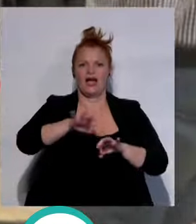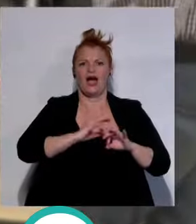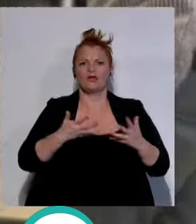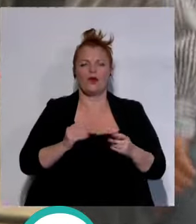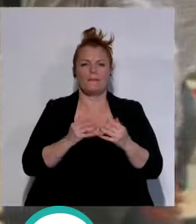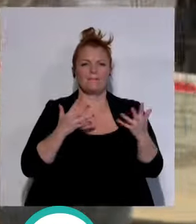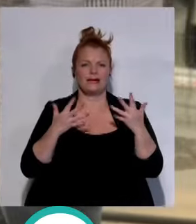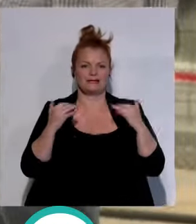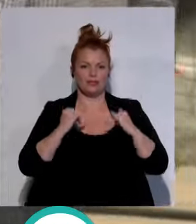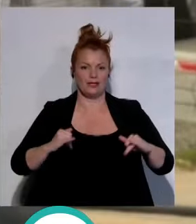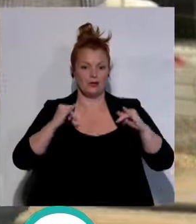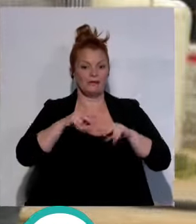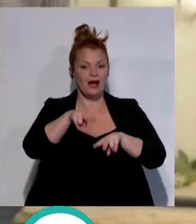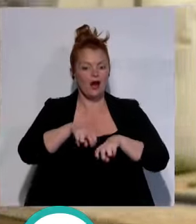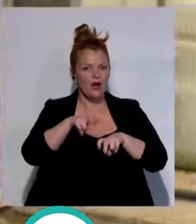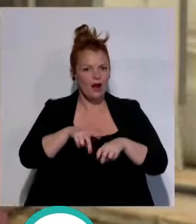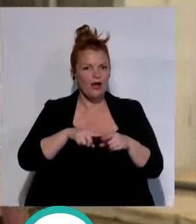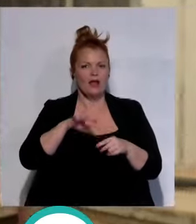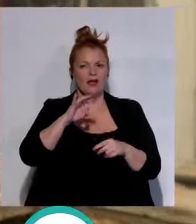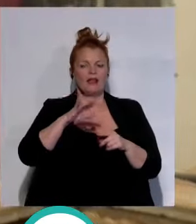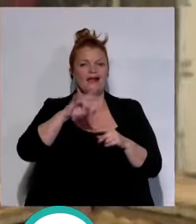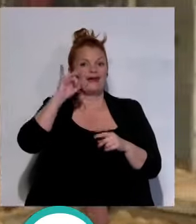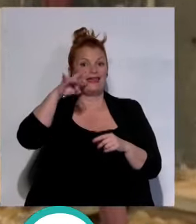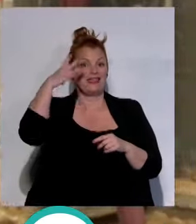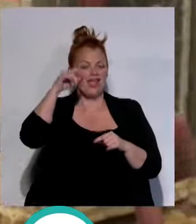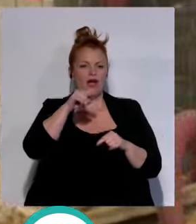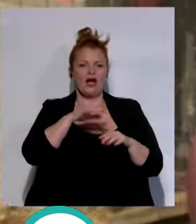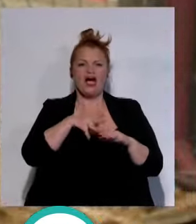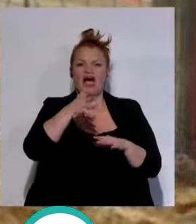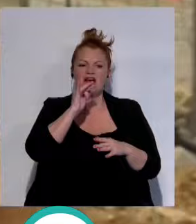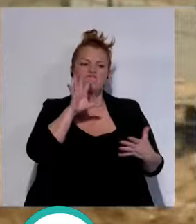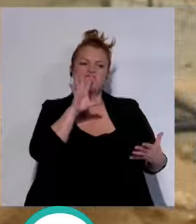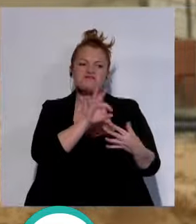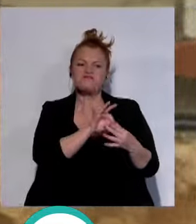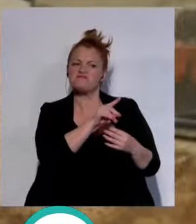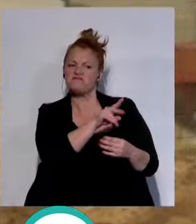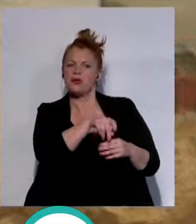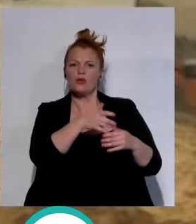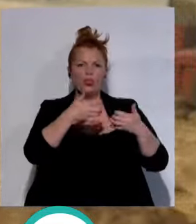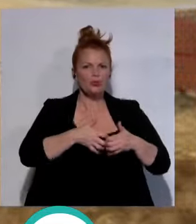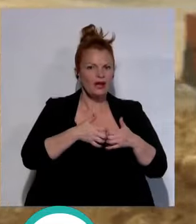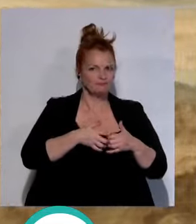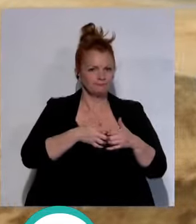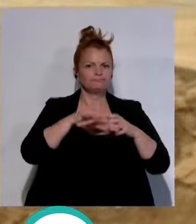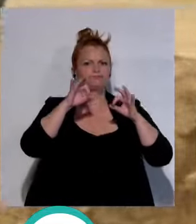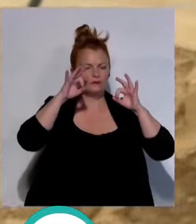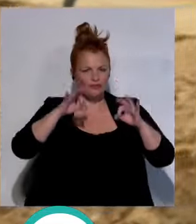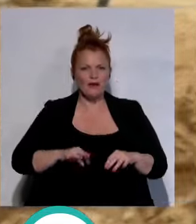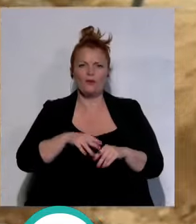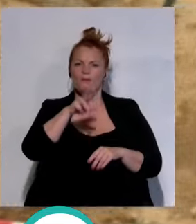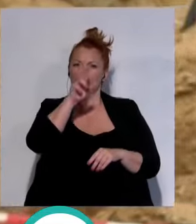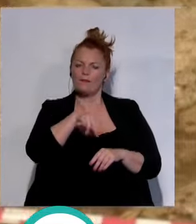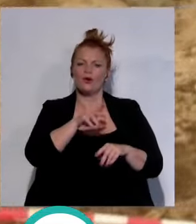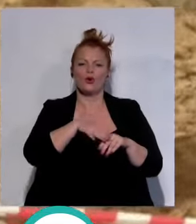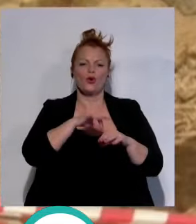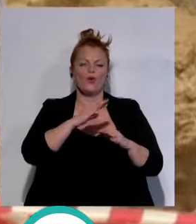los arqueólogos han descartado la idea inicial de que tuviera carácter industrial confirmando ya que se trata de una